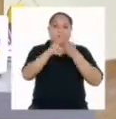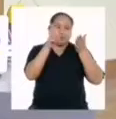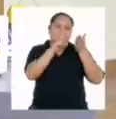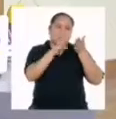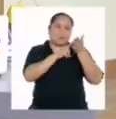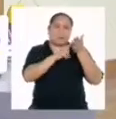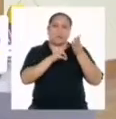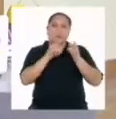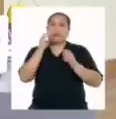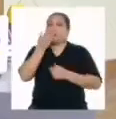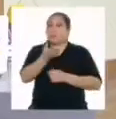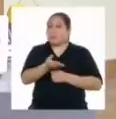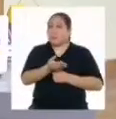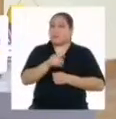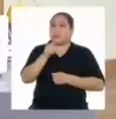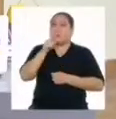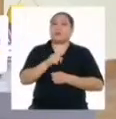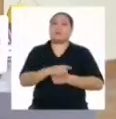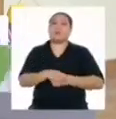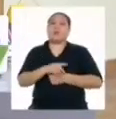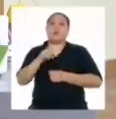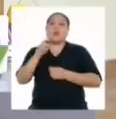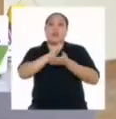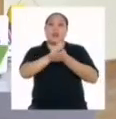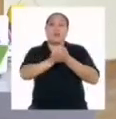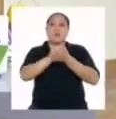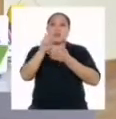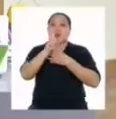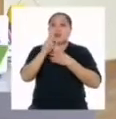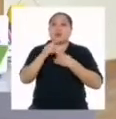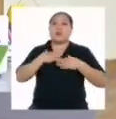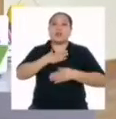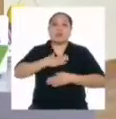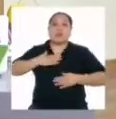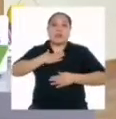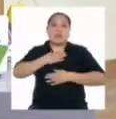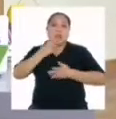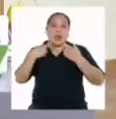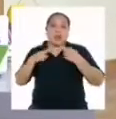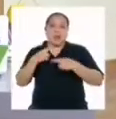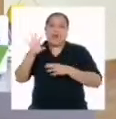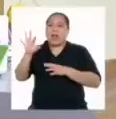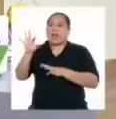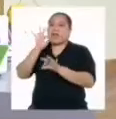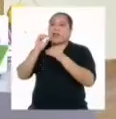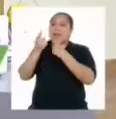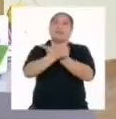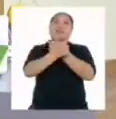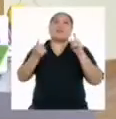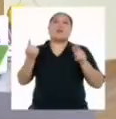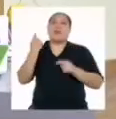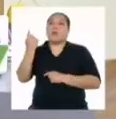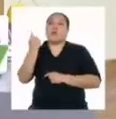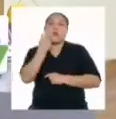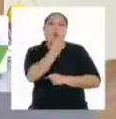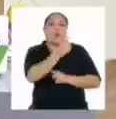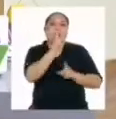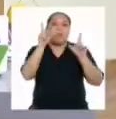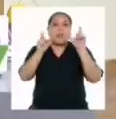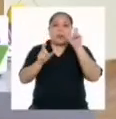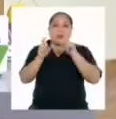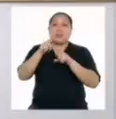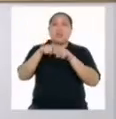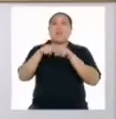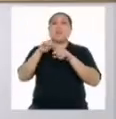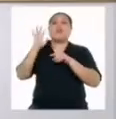más a la lectura. Por eso, como decía el texto del lunes, las actividades de recreación deben ser elegidas libremente por cada persona de